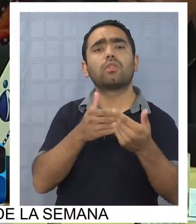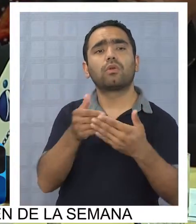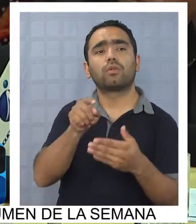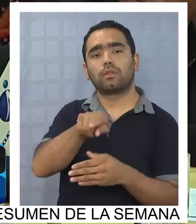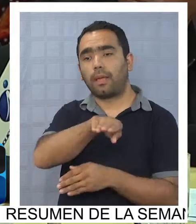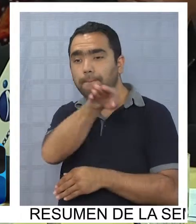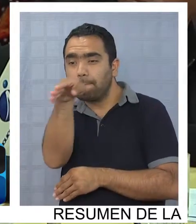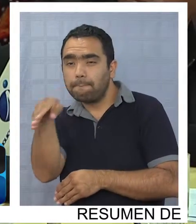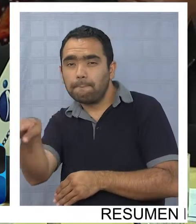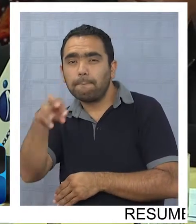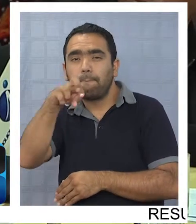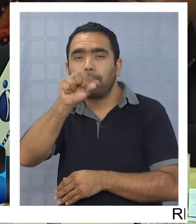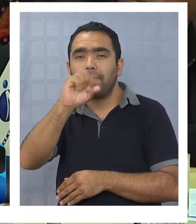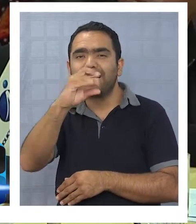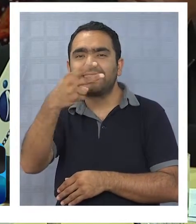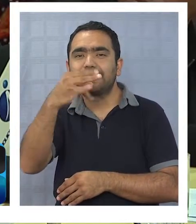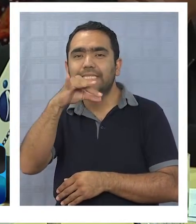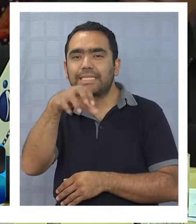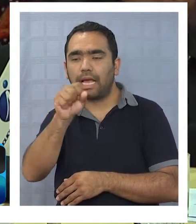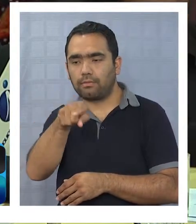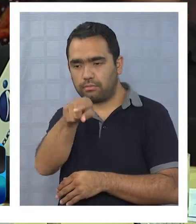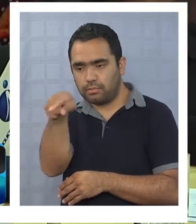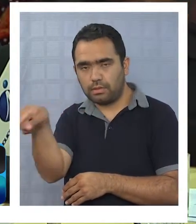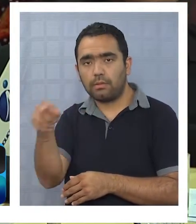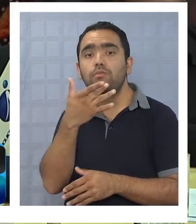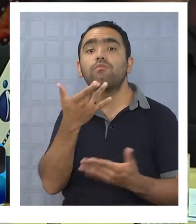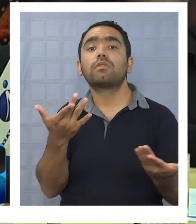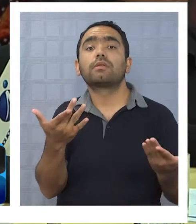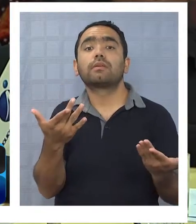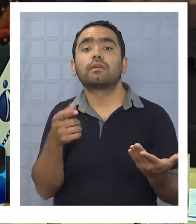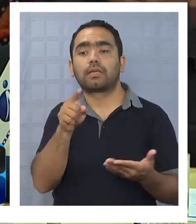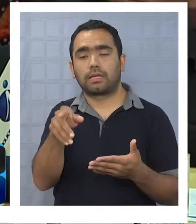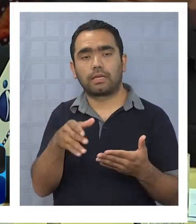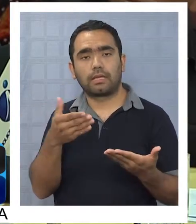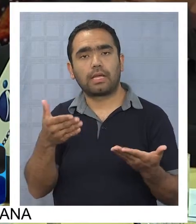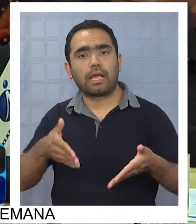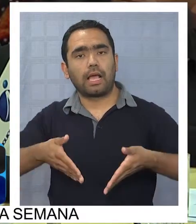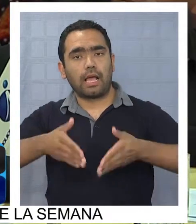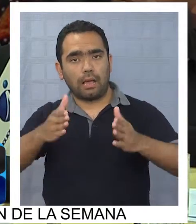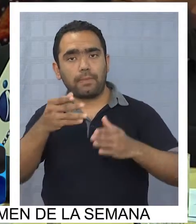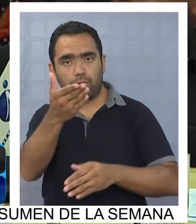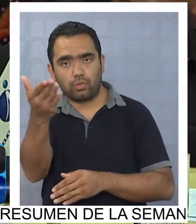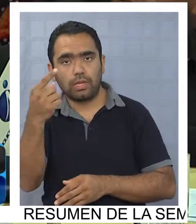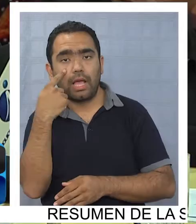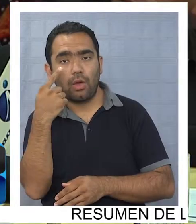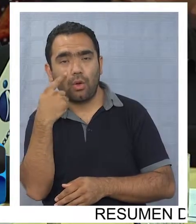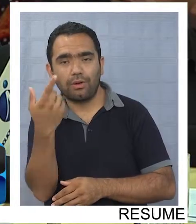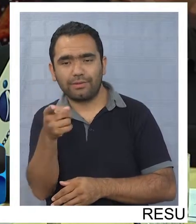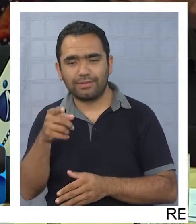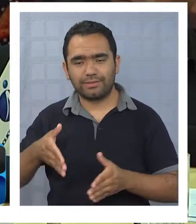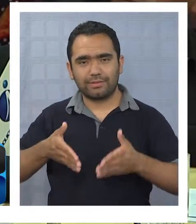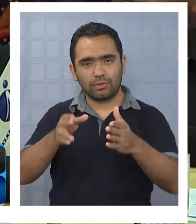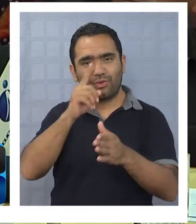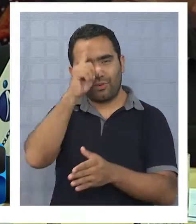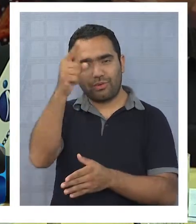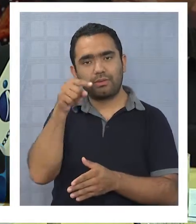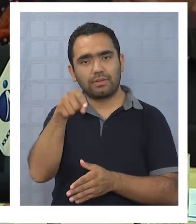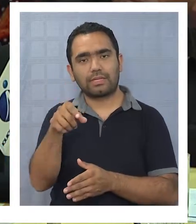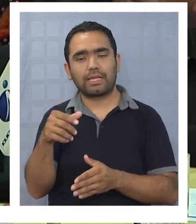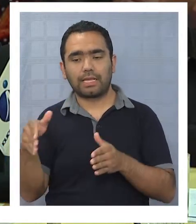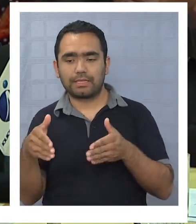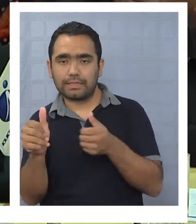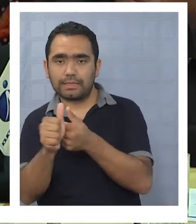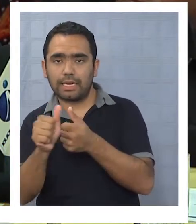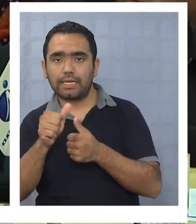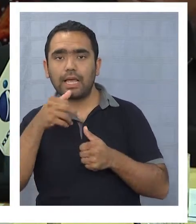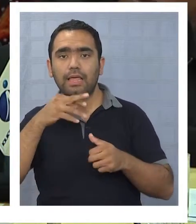bajada de Pachica, por el alto de Pachica. ¿Por qué? Porque el camino que ustedes conocen año a año, tradicionalmente de borde del río,